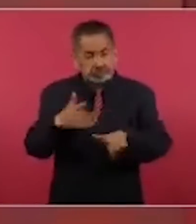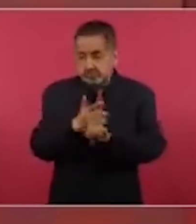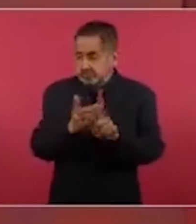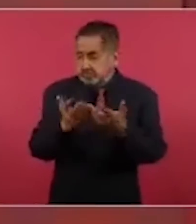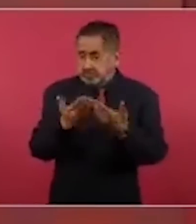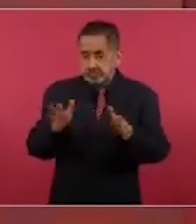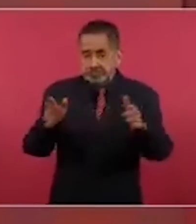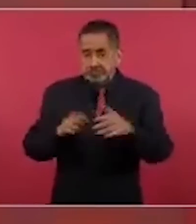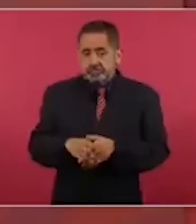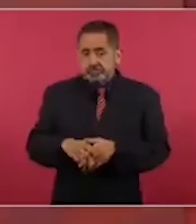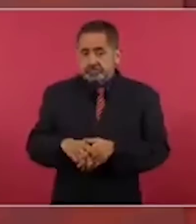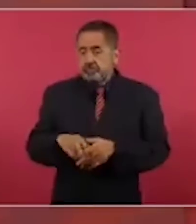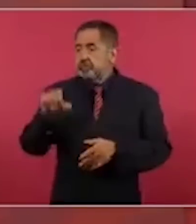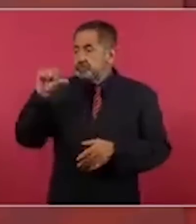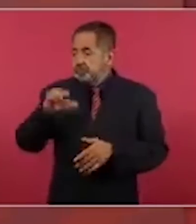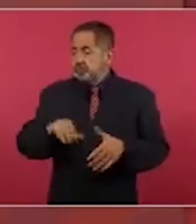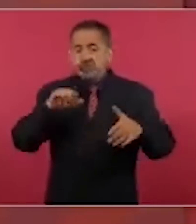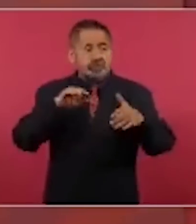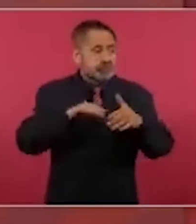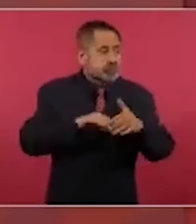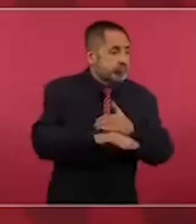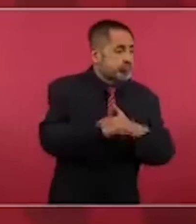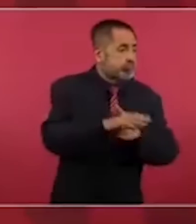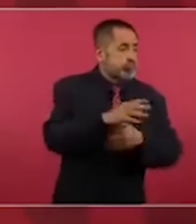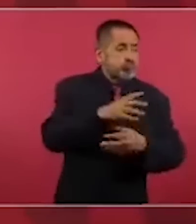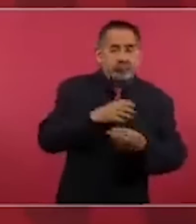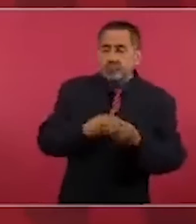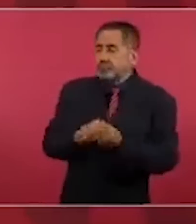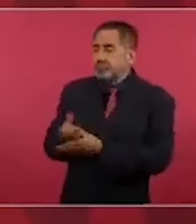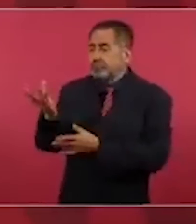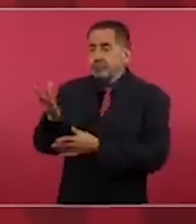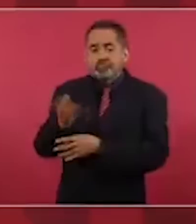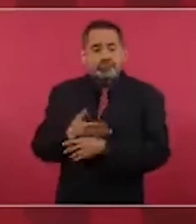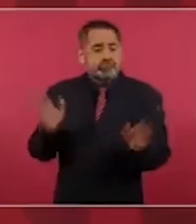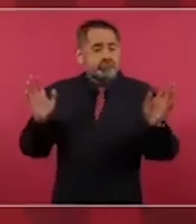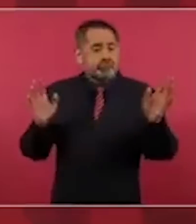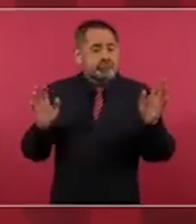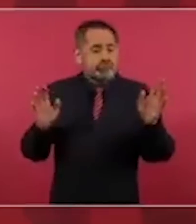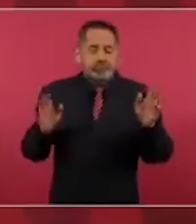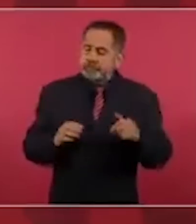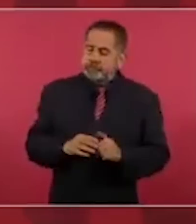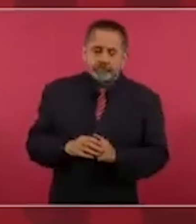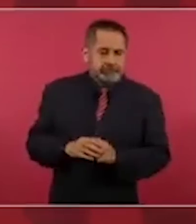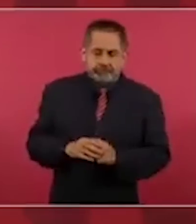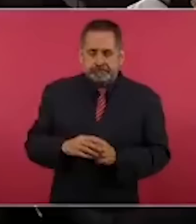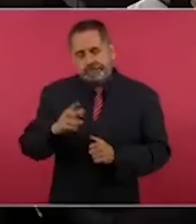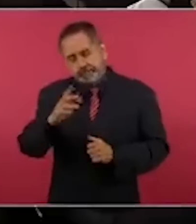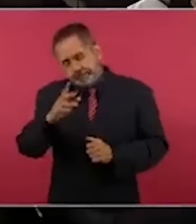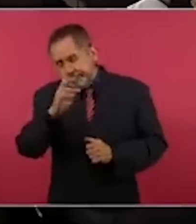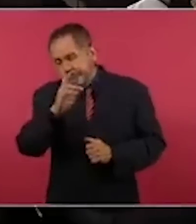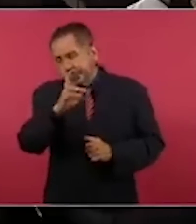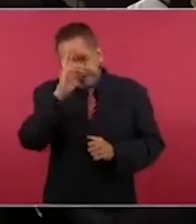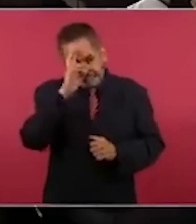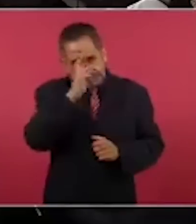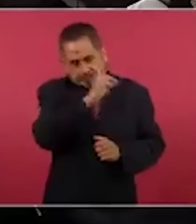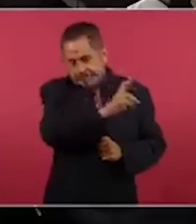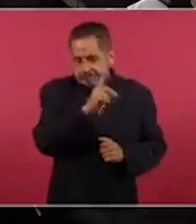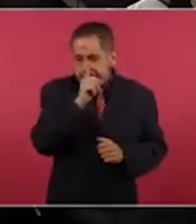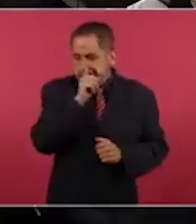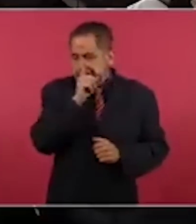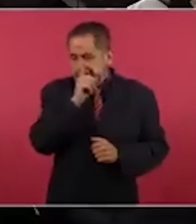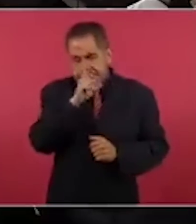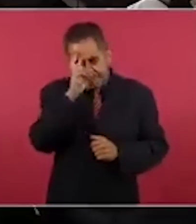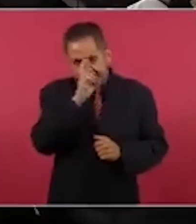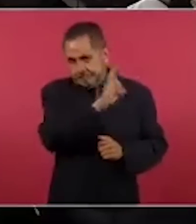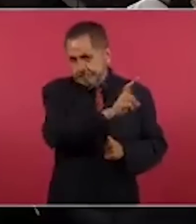como entran los delincuentes, yo respeto la